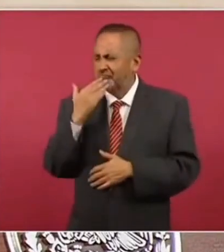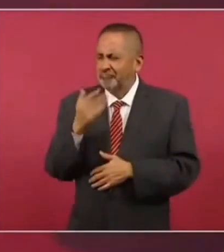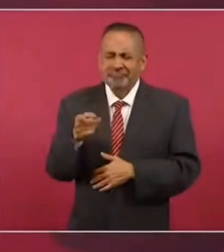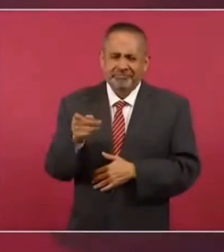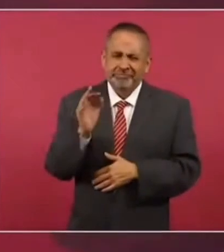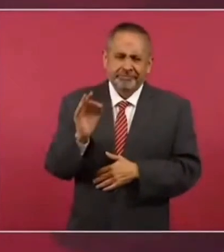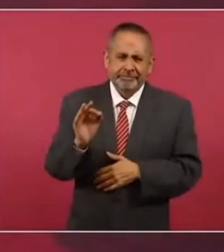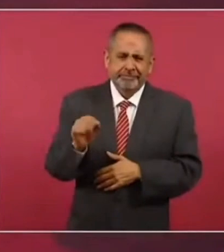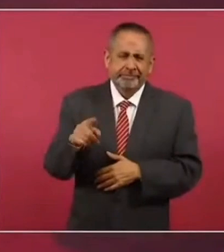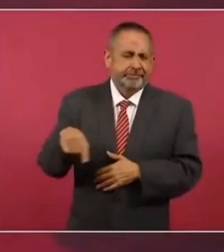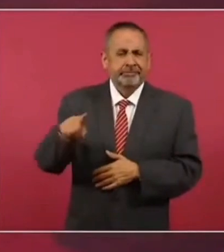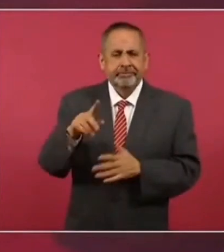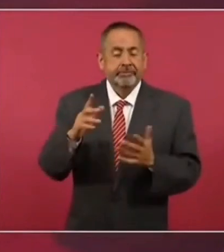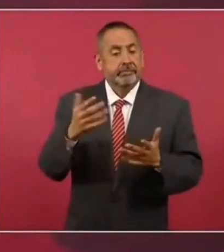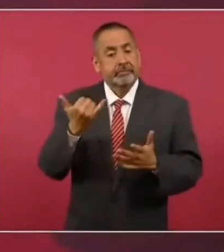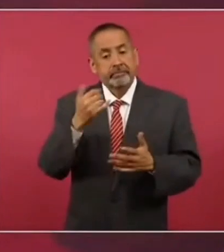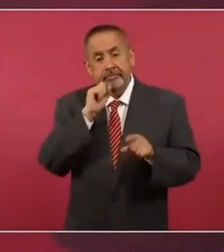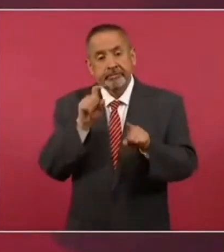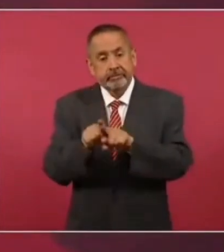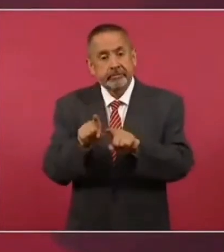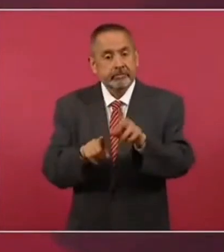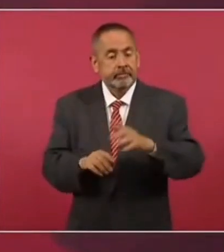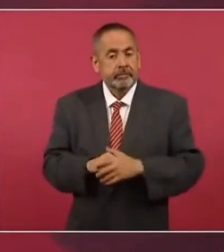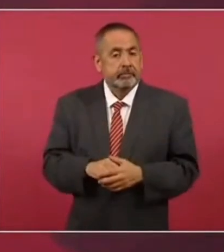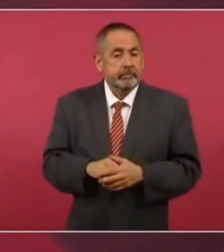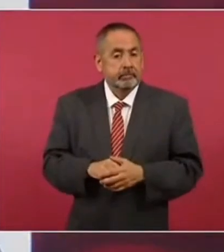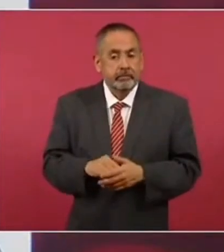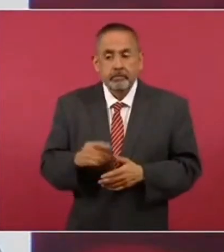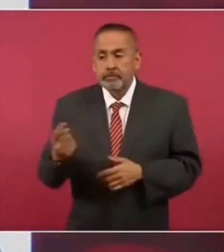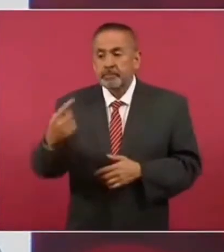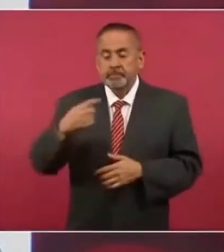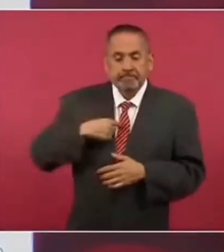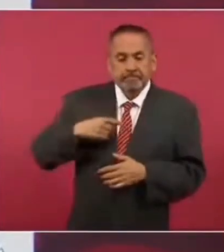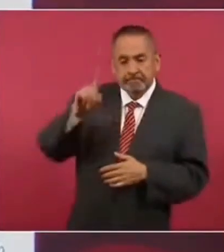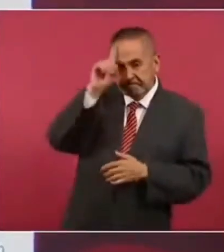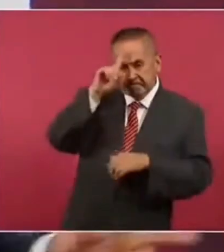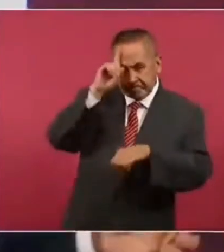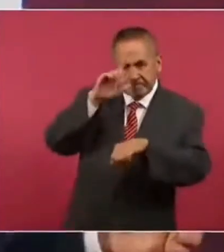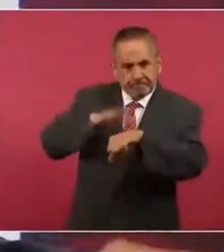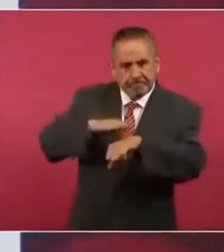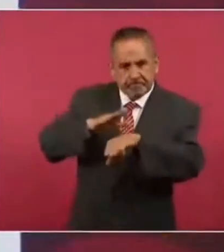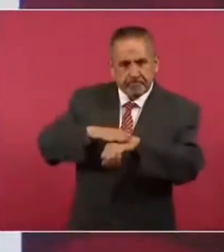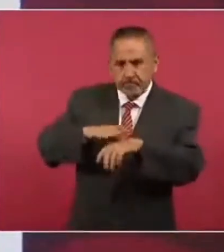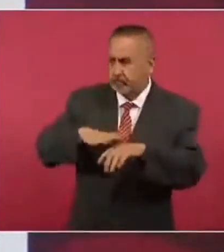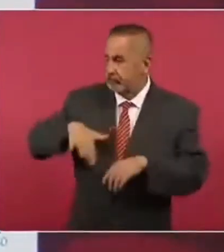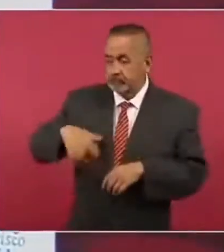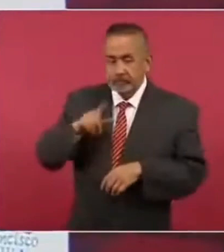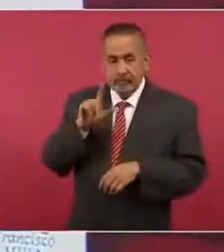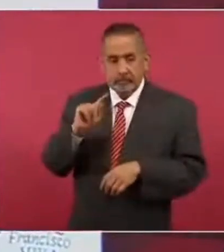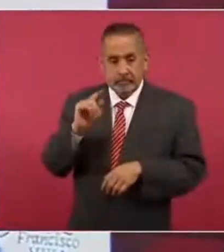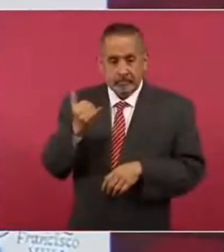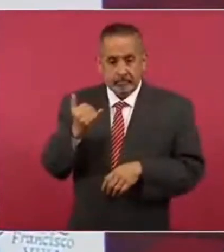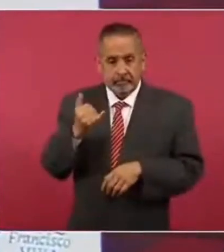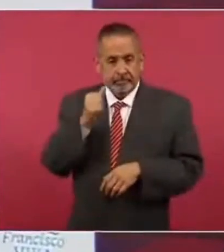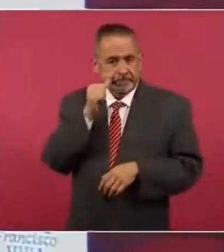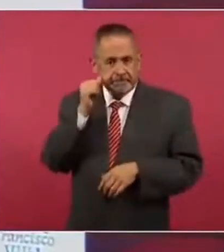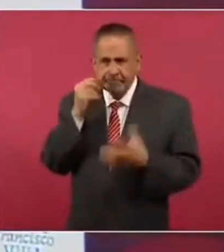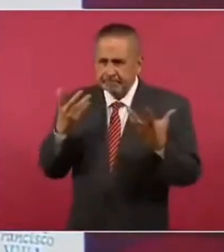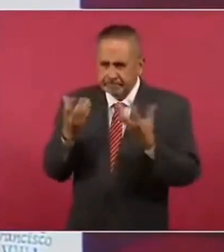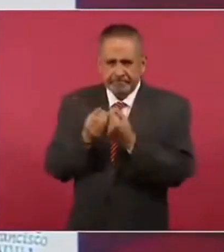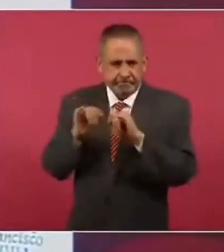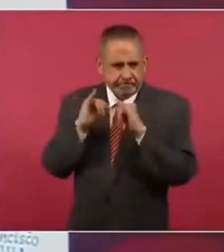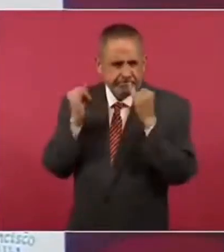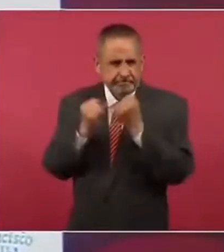este, y nos han recomendado, lo comentaba Leti ayer que nos